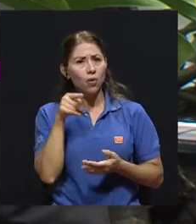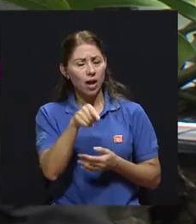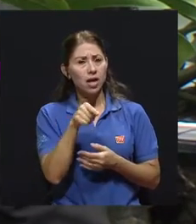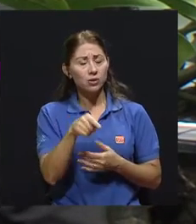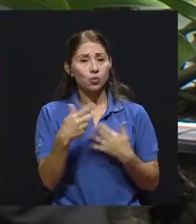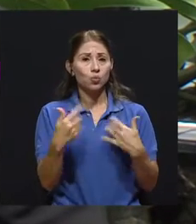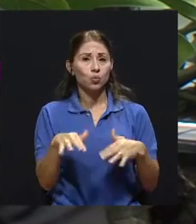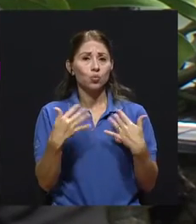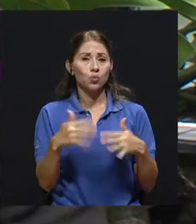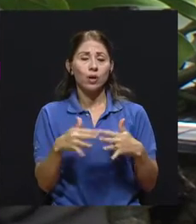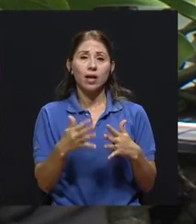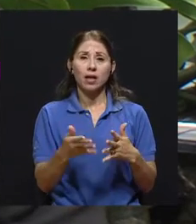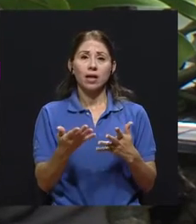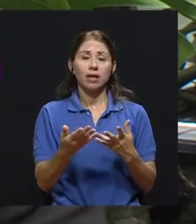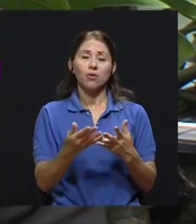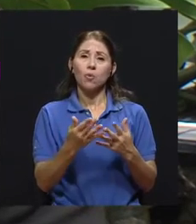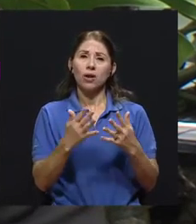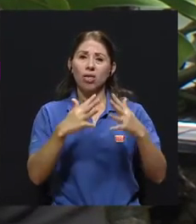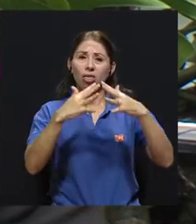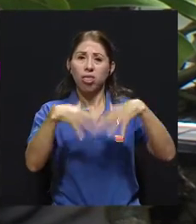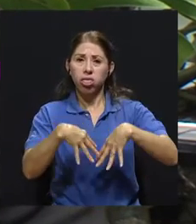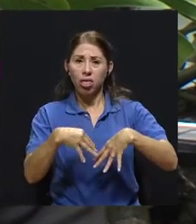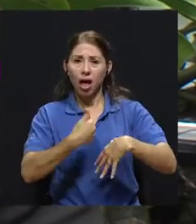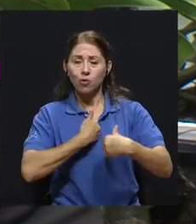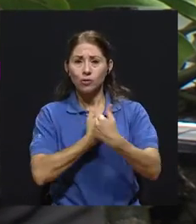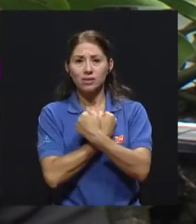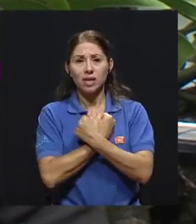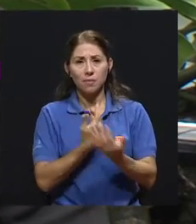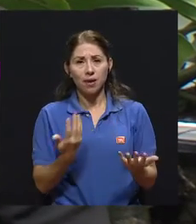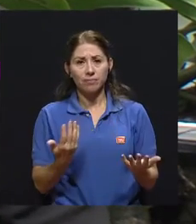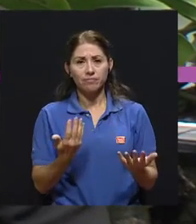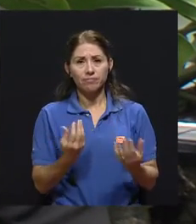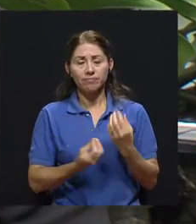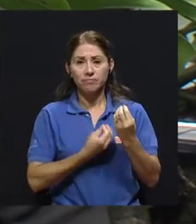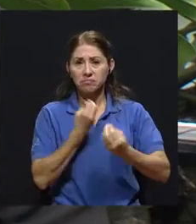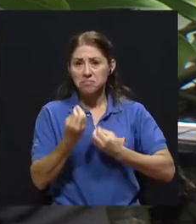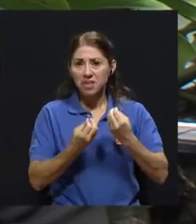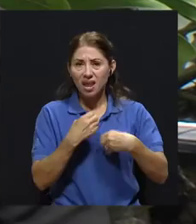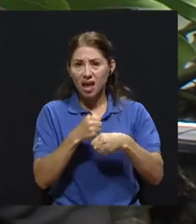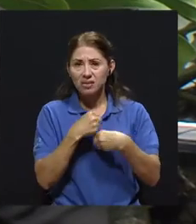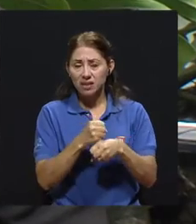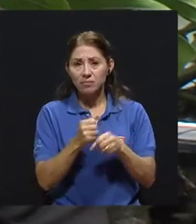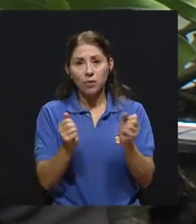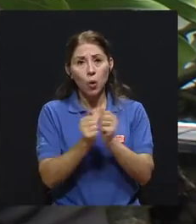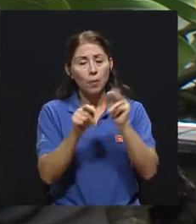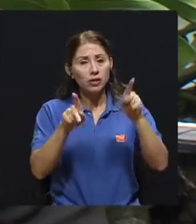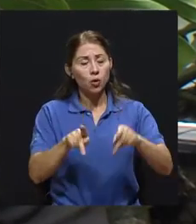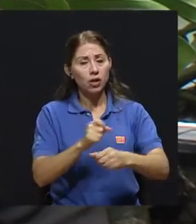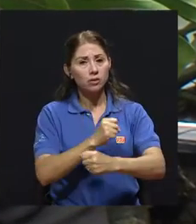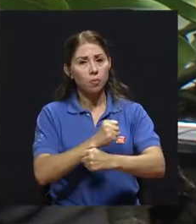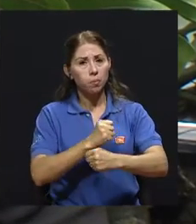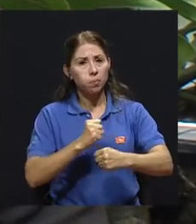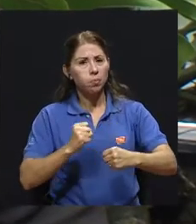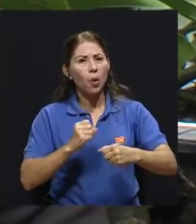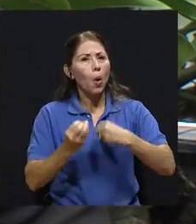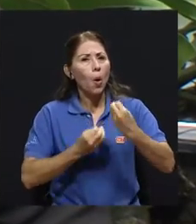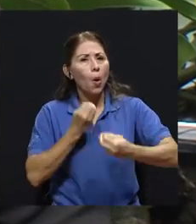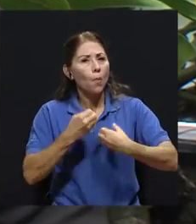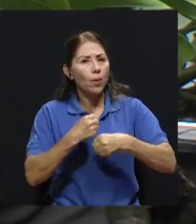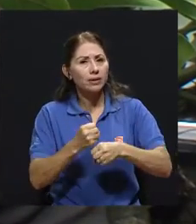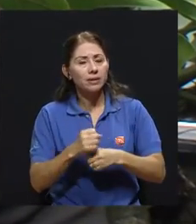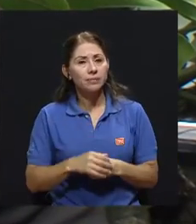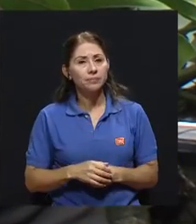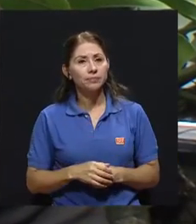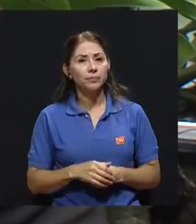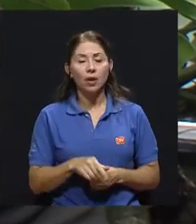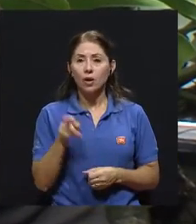yo creo que es de las cosas que más socavan los aspectos de autoestima. ¿Por dónde comenzar, digamos, con estas personas? ¿Por dónde podemos